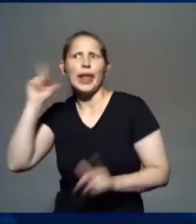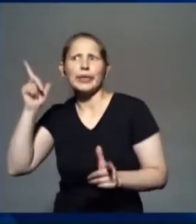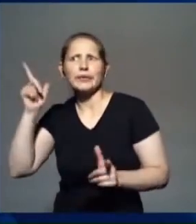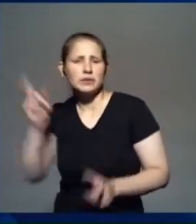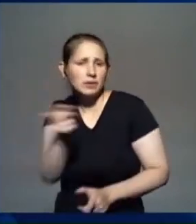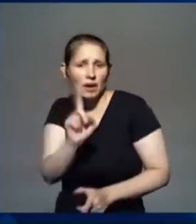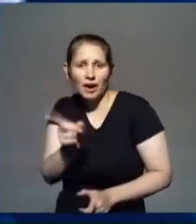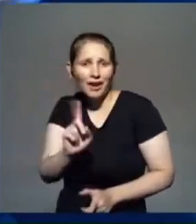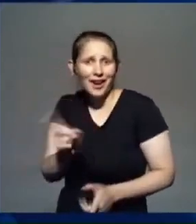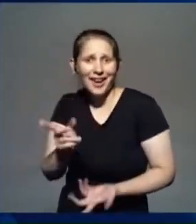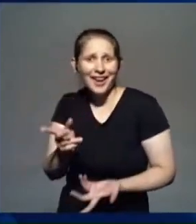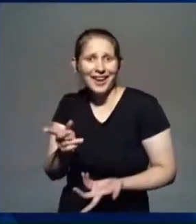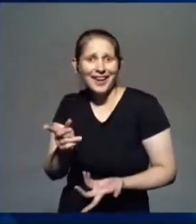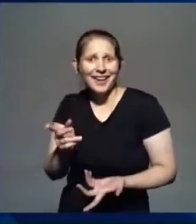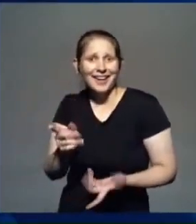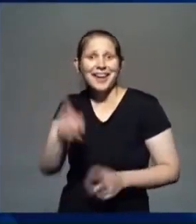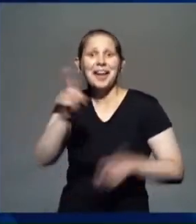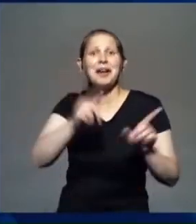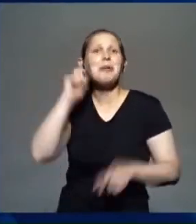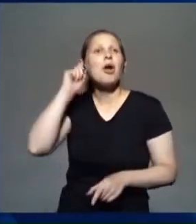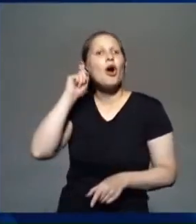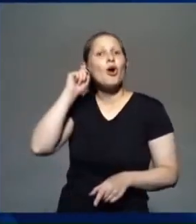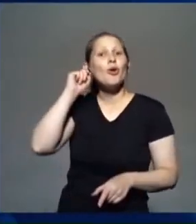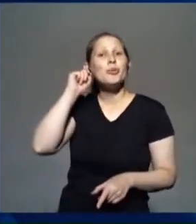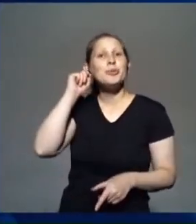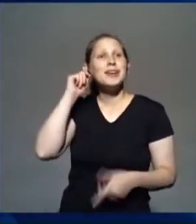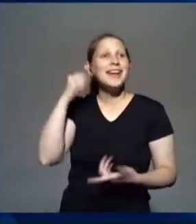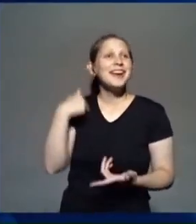festejar? Vamos al centro de testeo COVID.